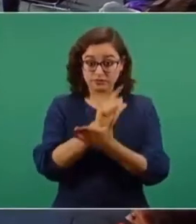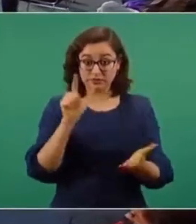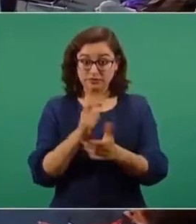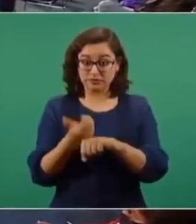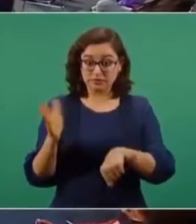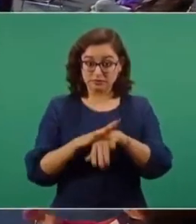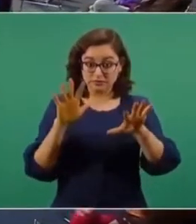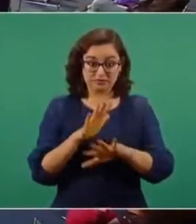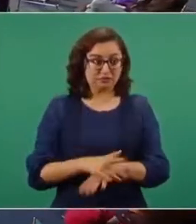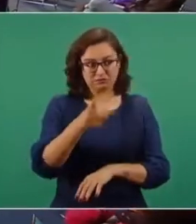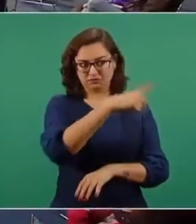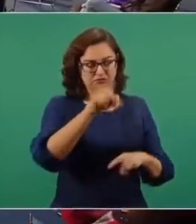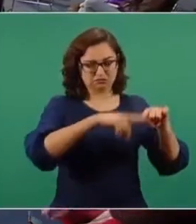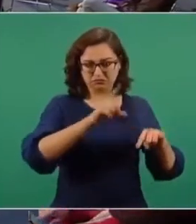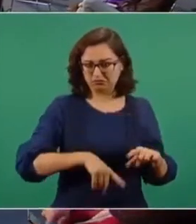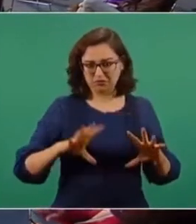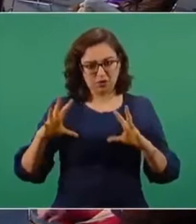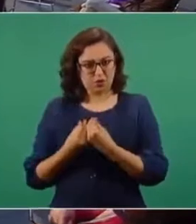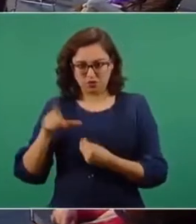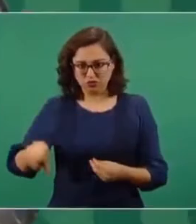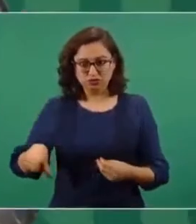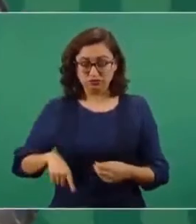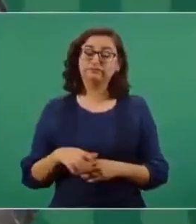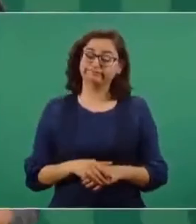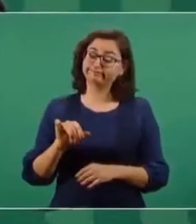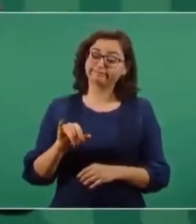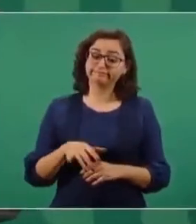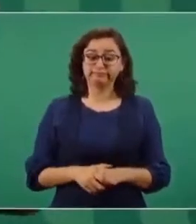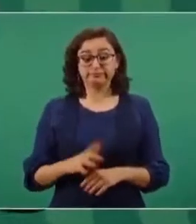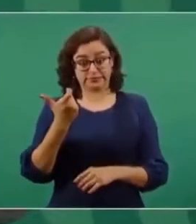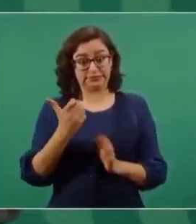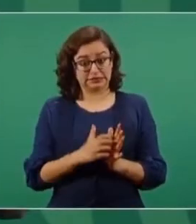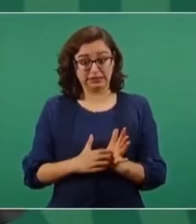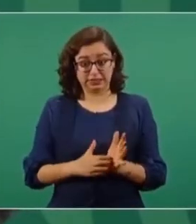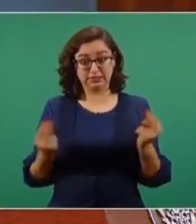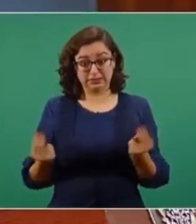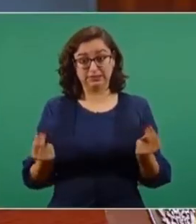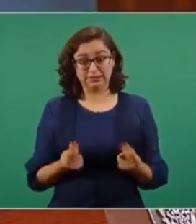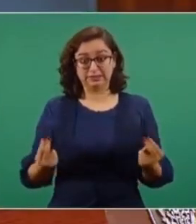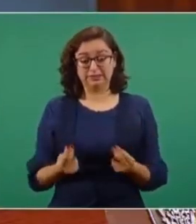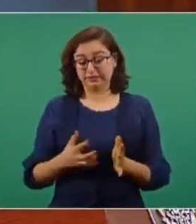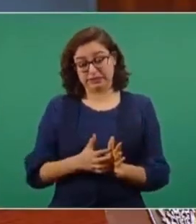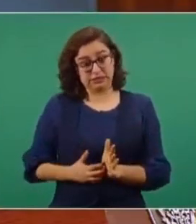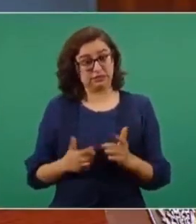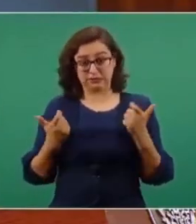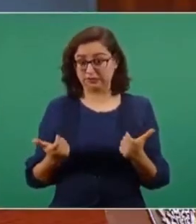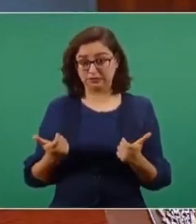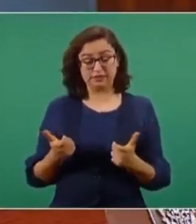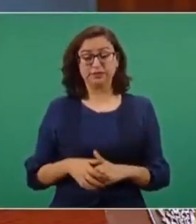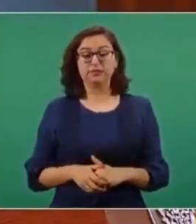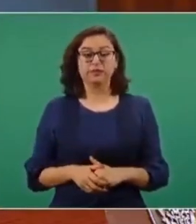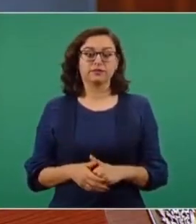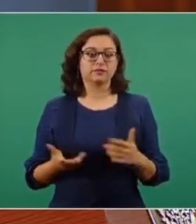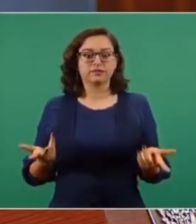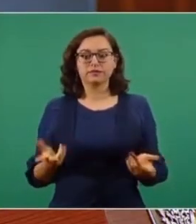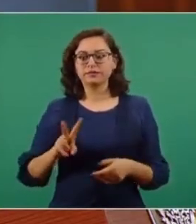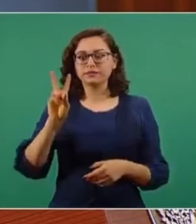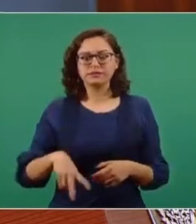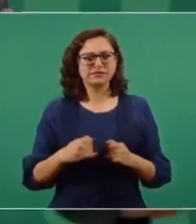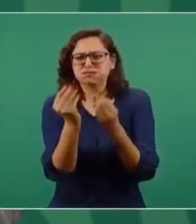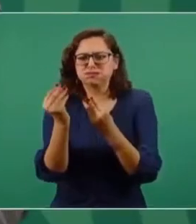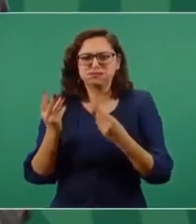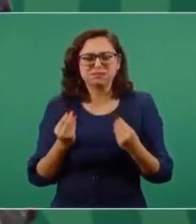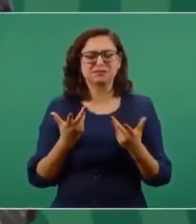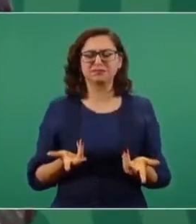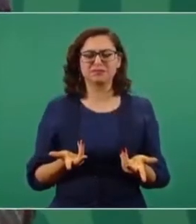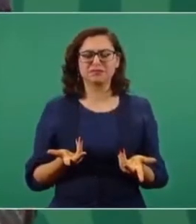va a consistir. ¿Regresarlos a las secretarías de Estado? Sí, sí. Y ahorrar todo lo que podamos. Es que hay institutos para